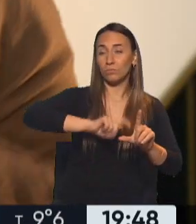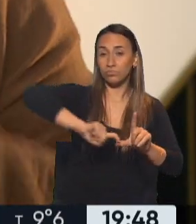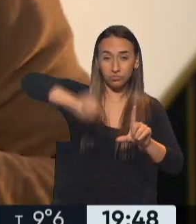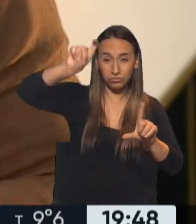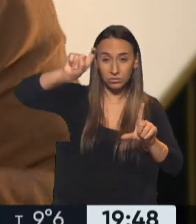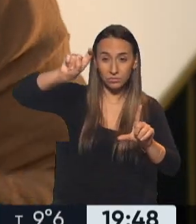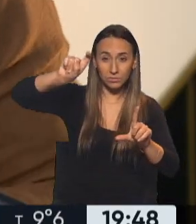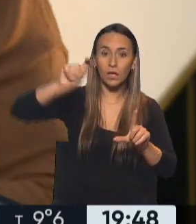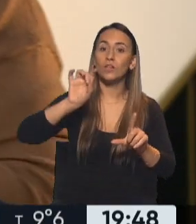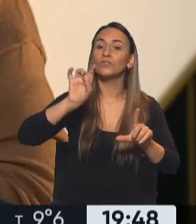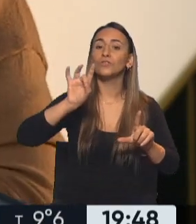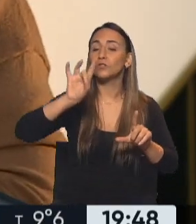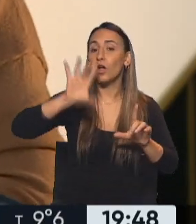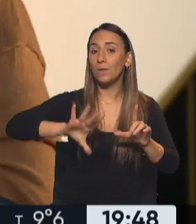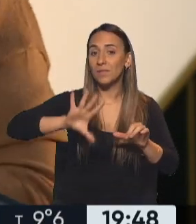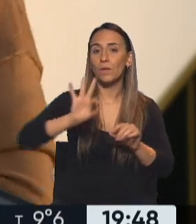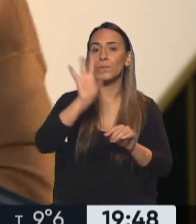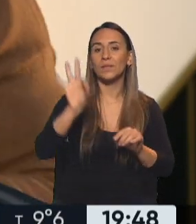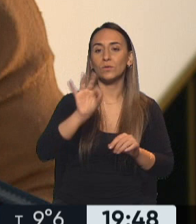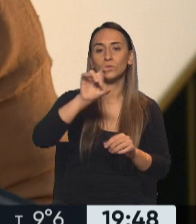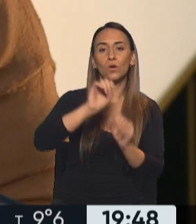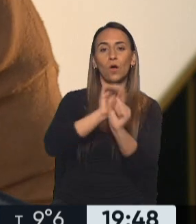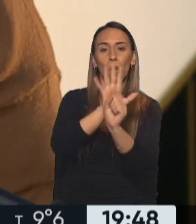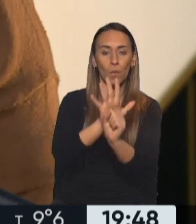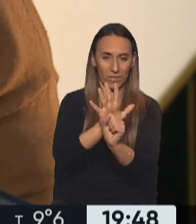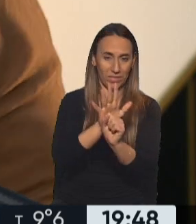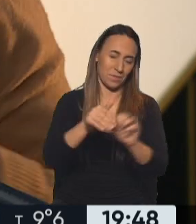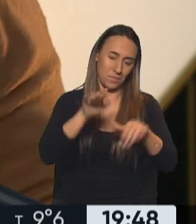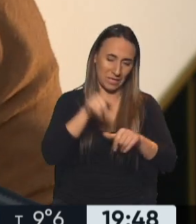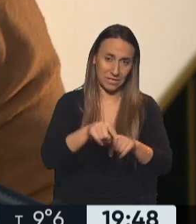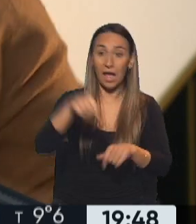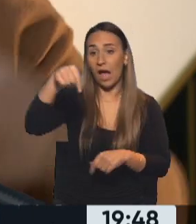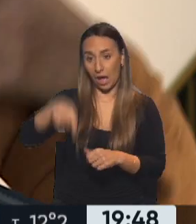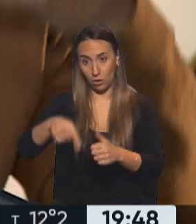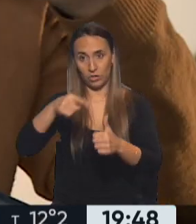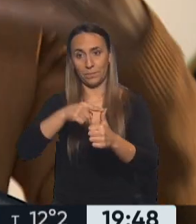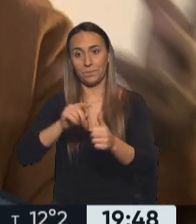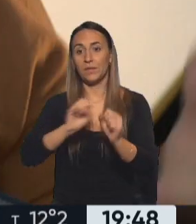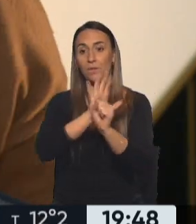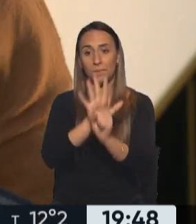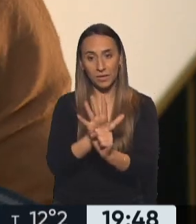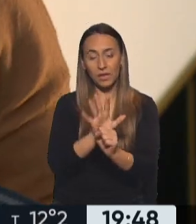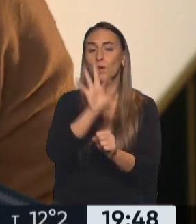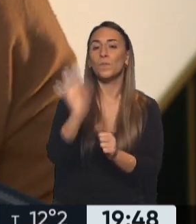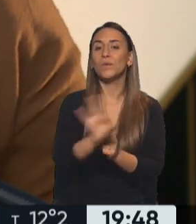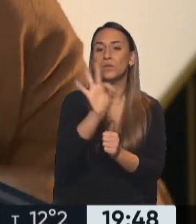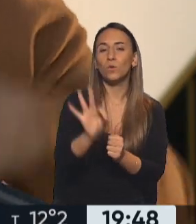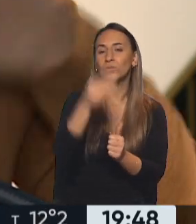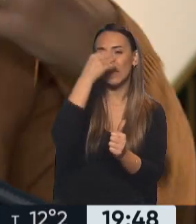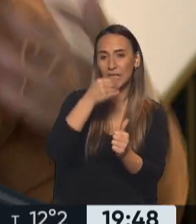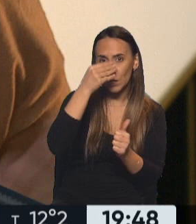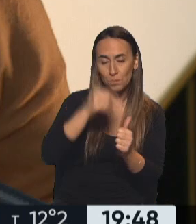teníamos solo circulación de virus COVID, predominantemente circulación de virus COVID. Ahora tenemos el virus de la gripe o virus de la influenza,